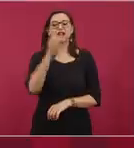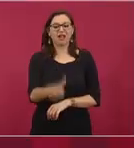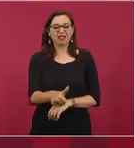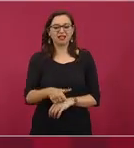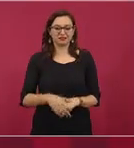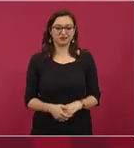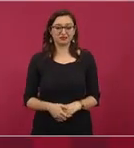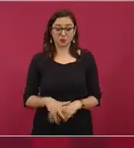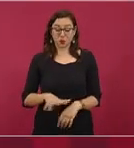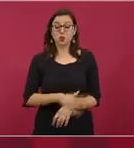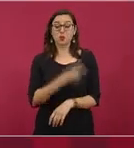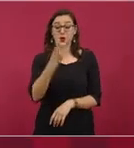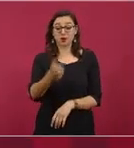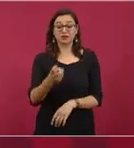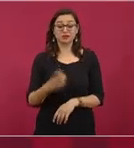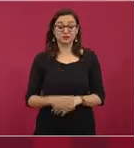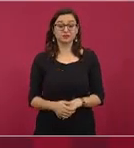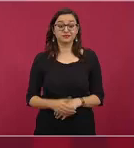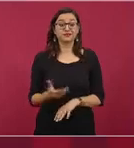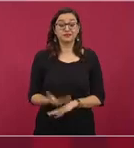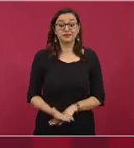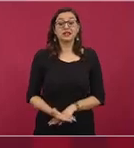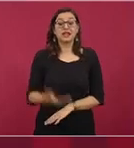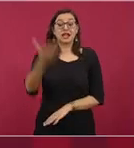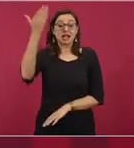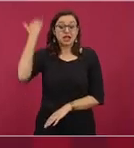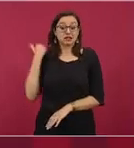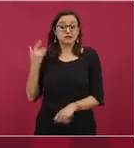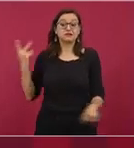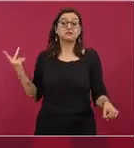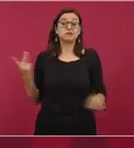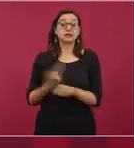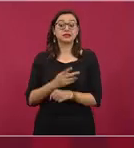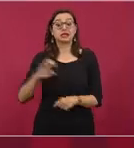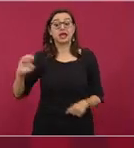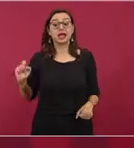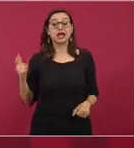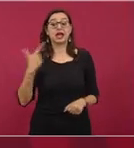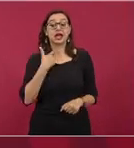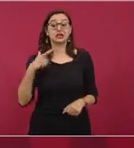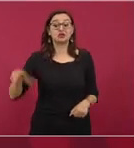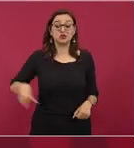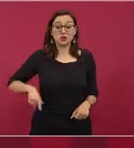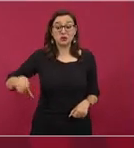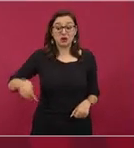tomado secuestrado saqueado